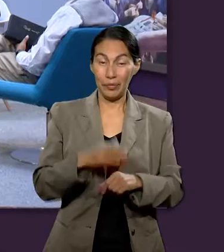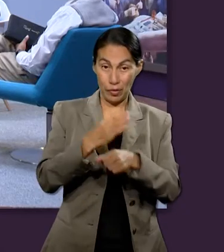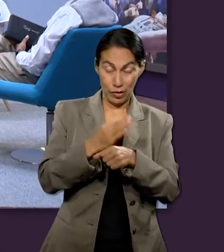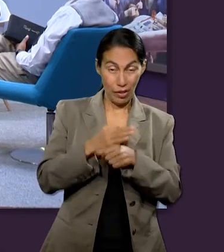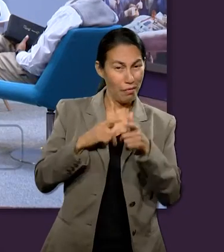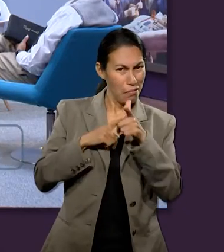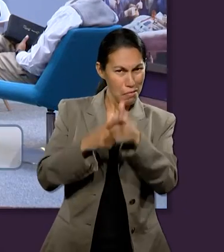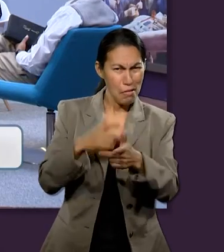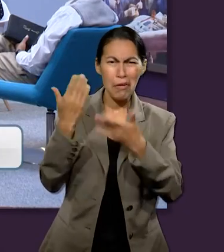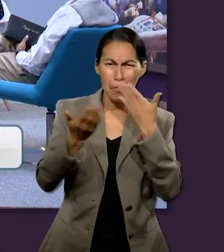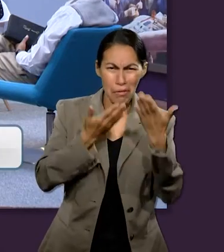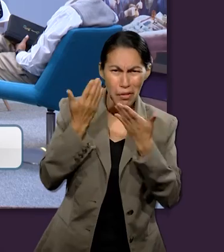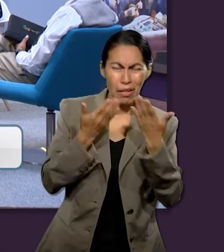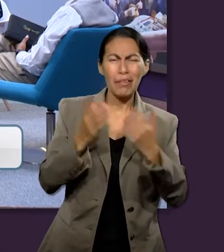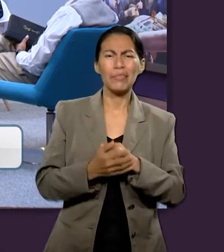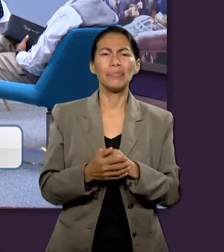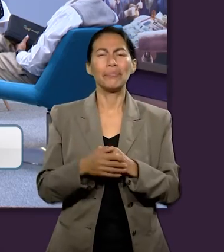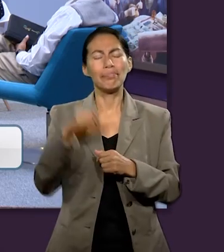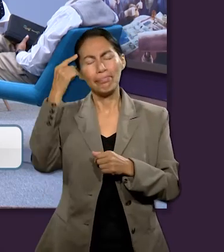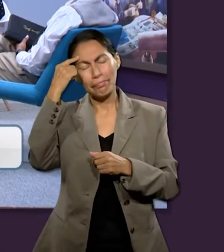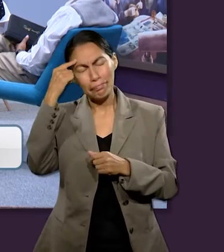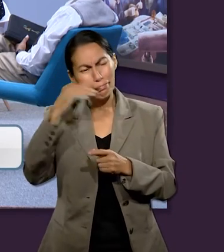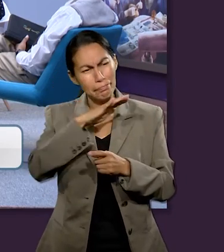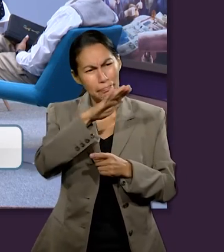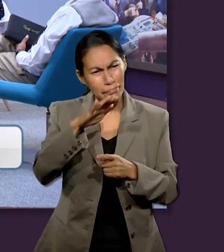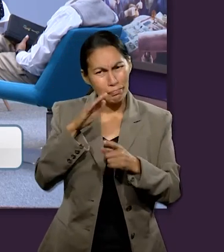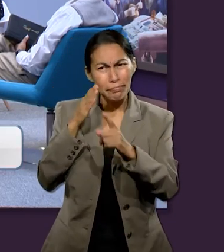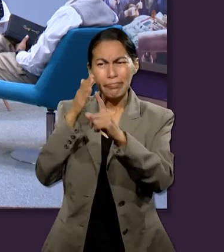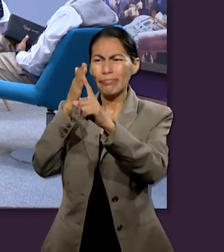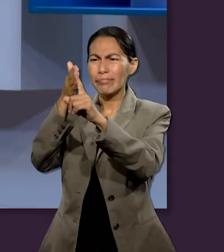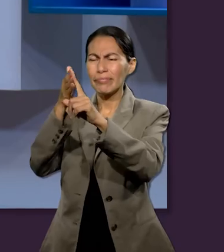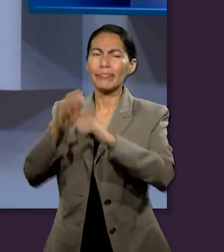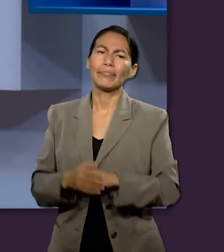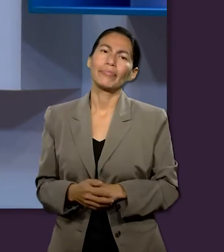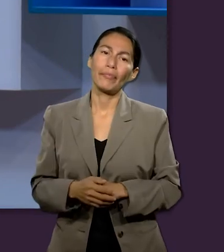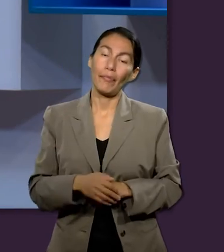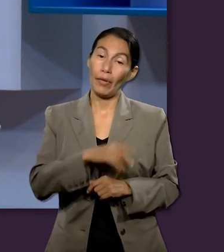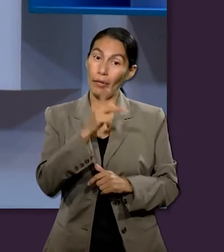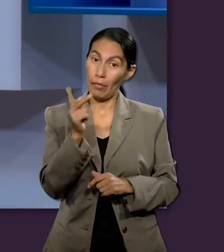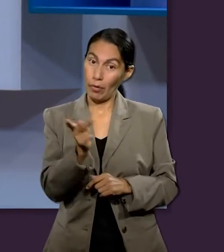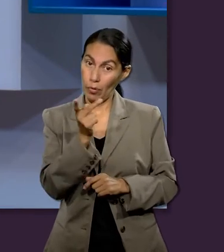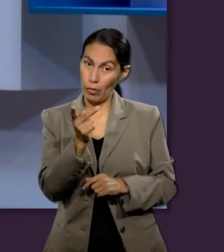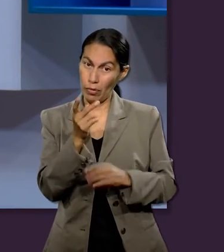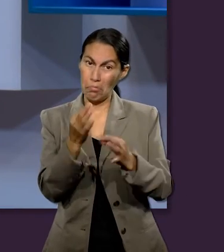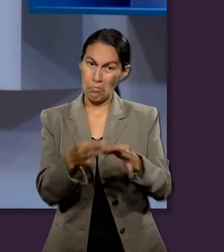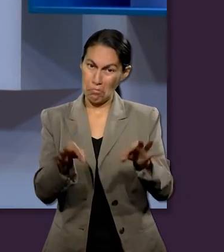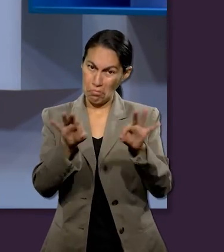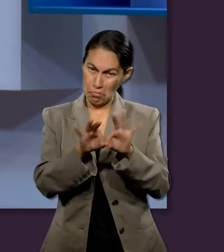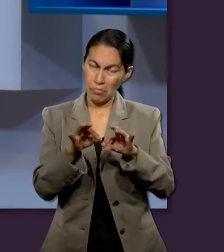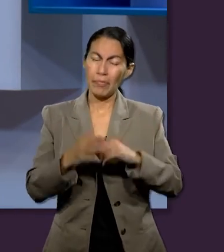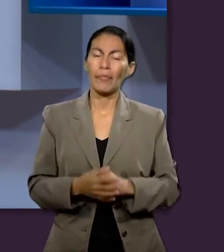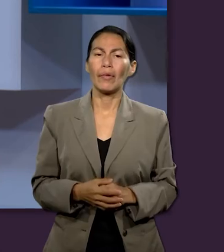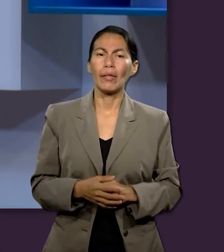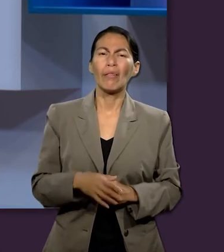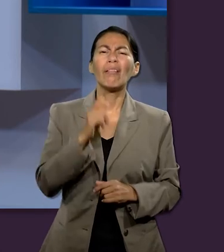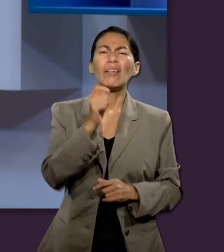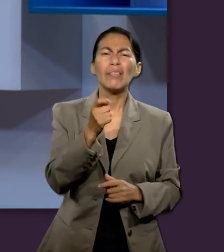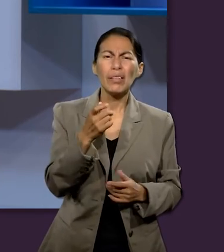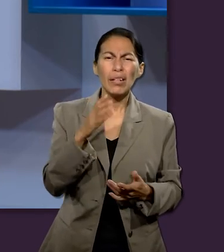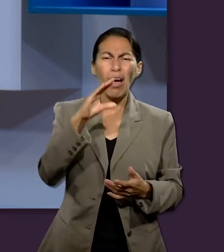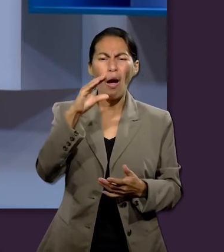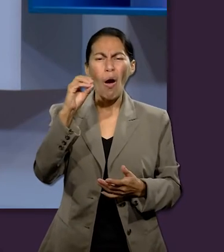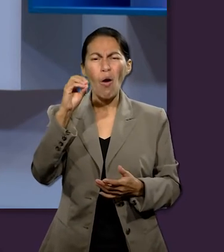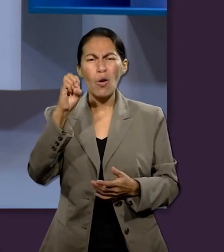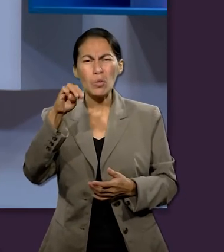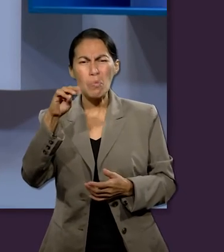vamos a seguir estudiando sobre nuestra cosmovisión y vamos a responder a una pregunta muy básica porque es importante